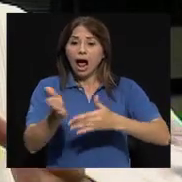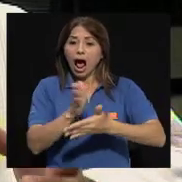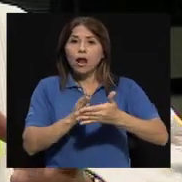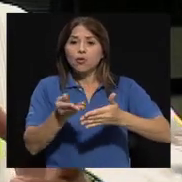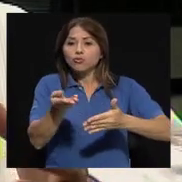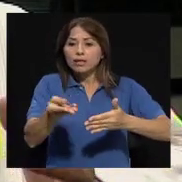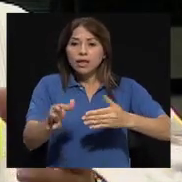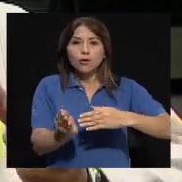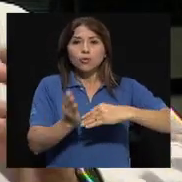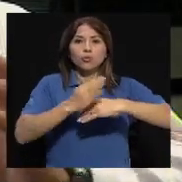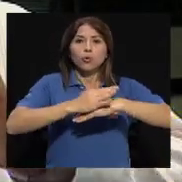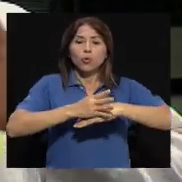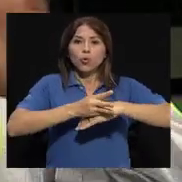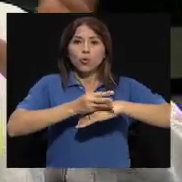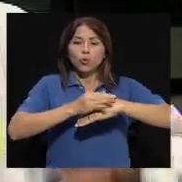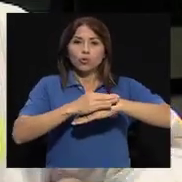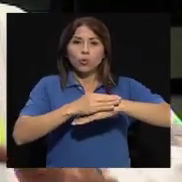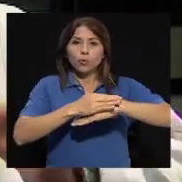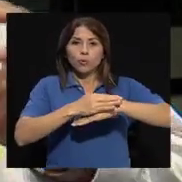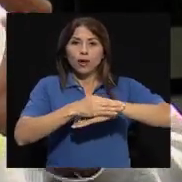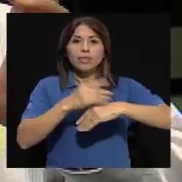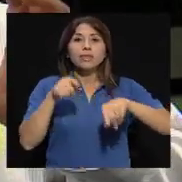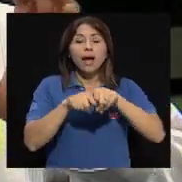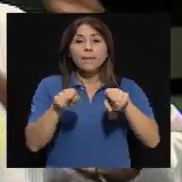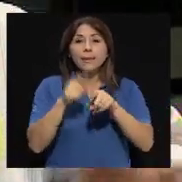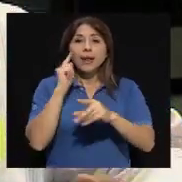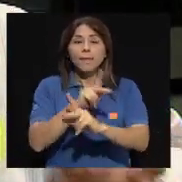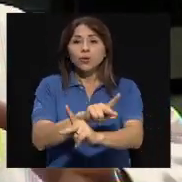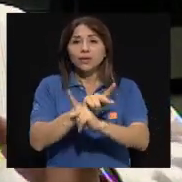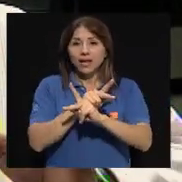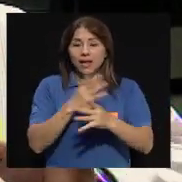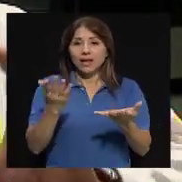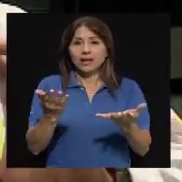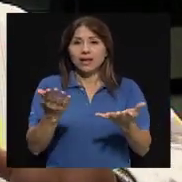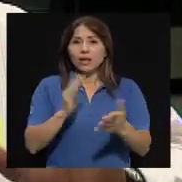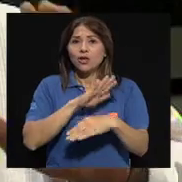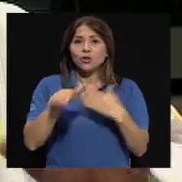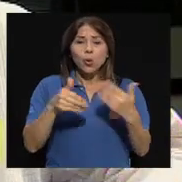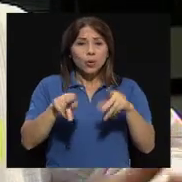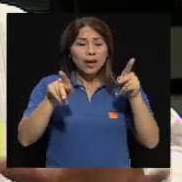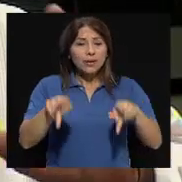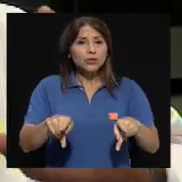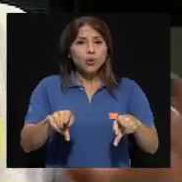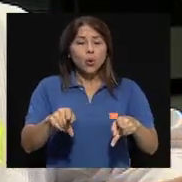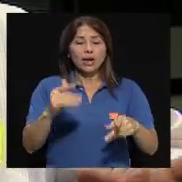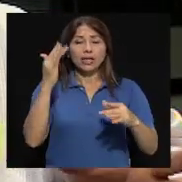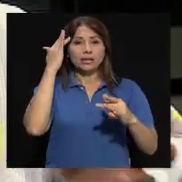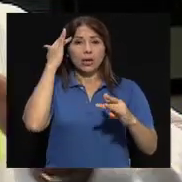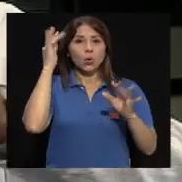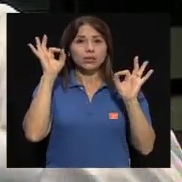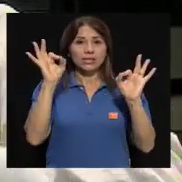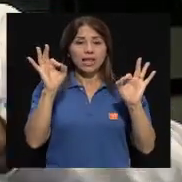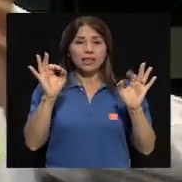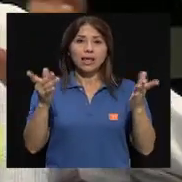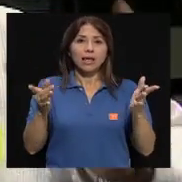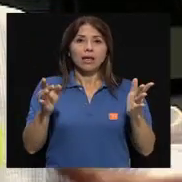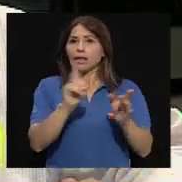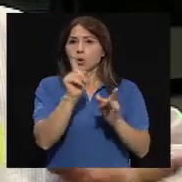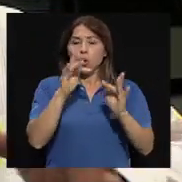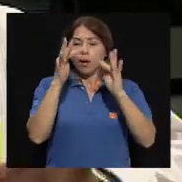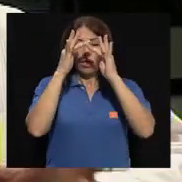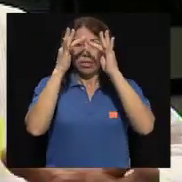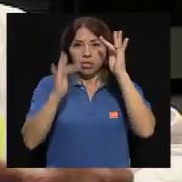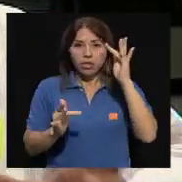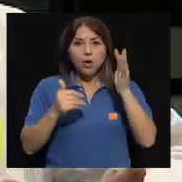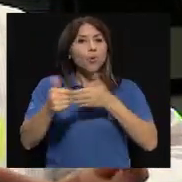trasladar, proteger vía aérea, el nivel de conciencia. Cualquier niño, menor de 5 años, adultos mayores, mujeres